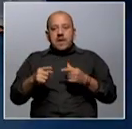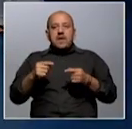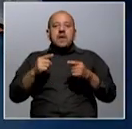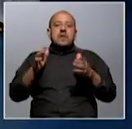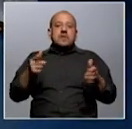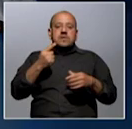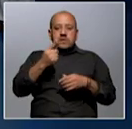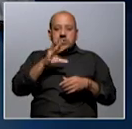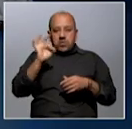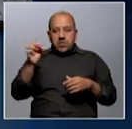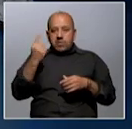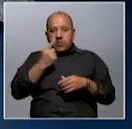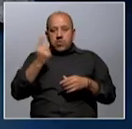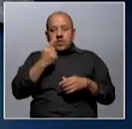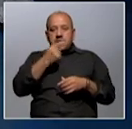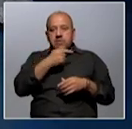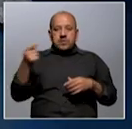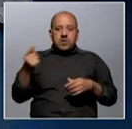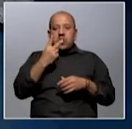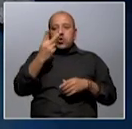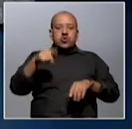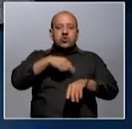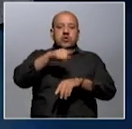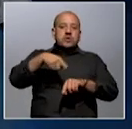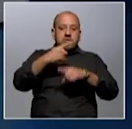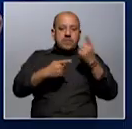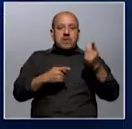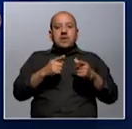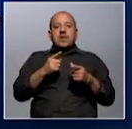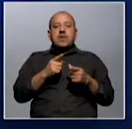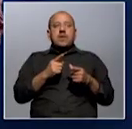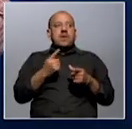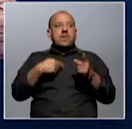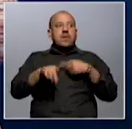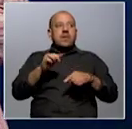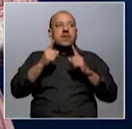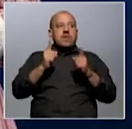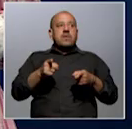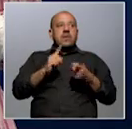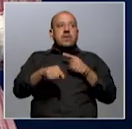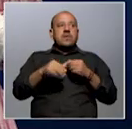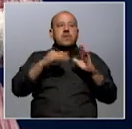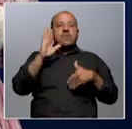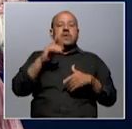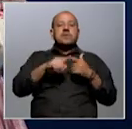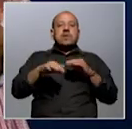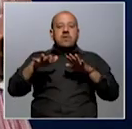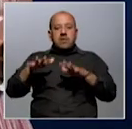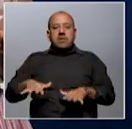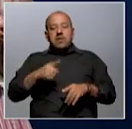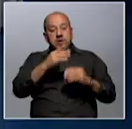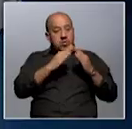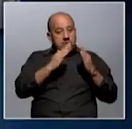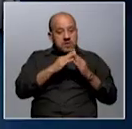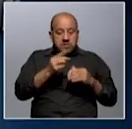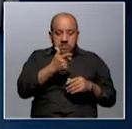150 minutos a la semana, dos horas y media que pueden ser acumulables, pero también somos más sedentarios. ¿En su casa, cuando no tienen nada que hacer,